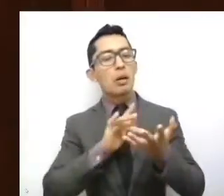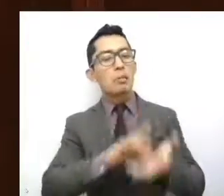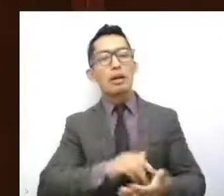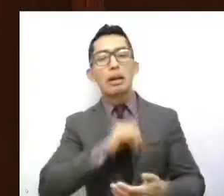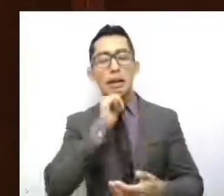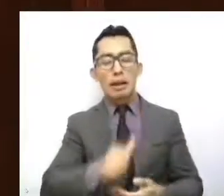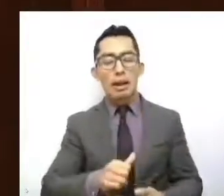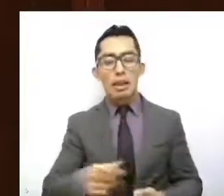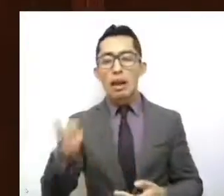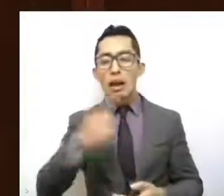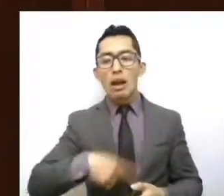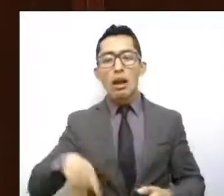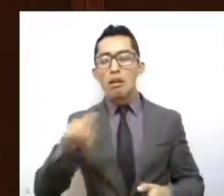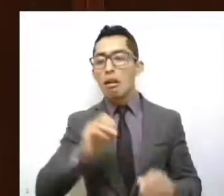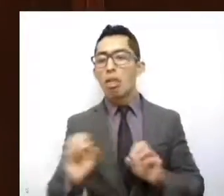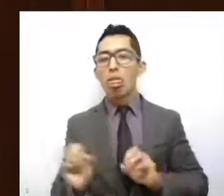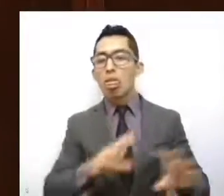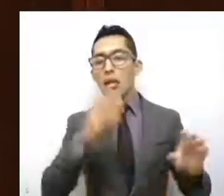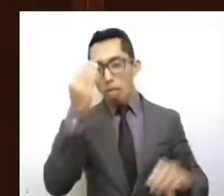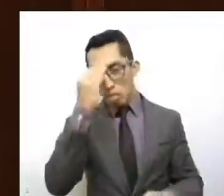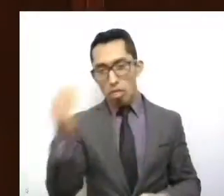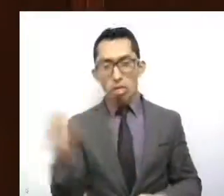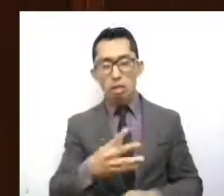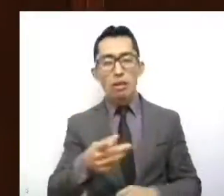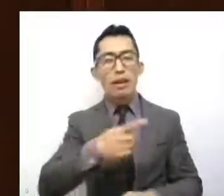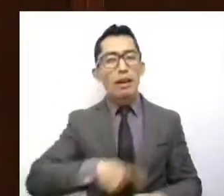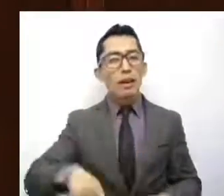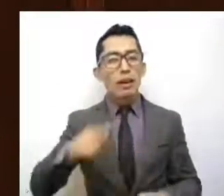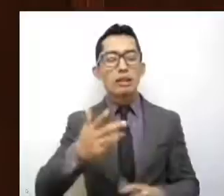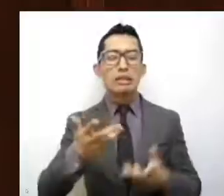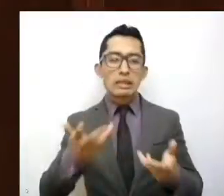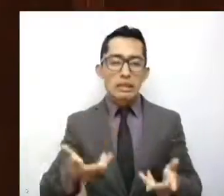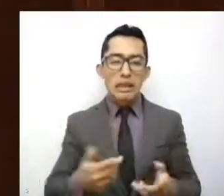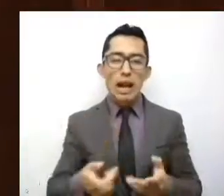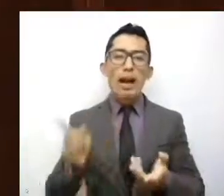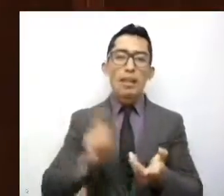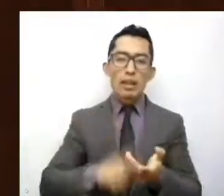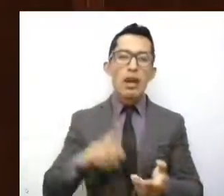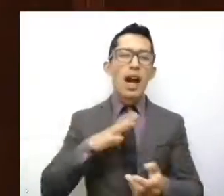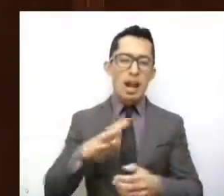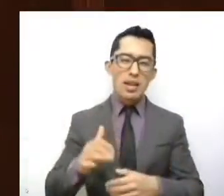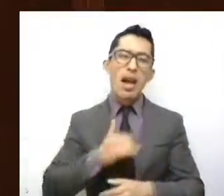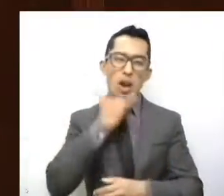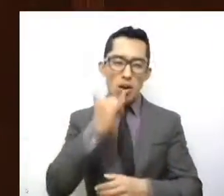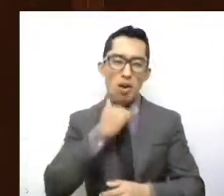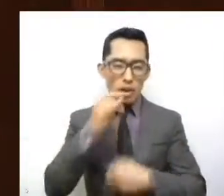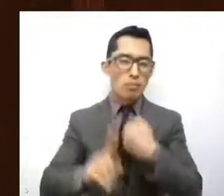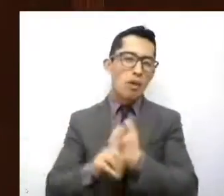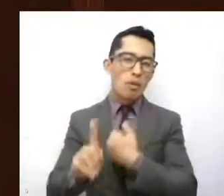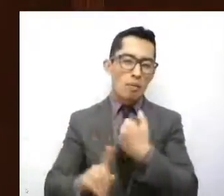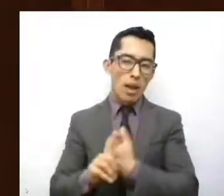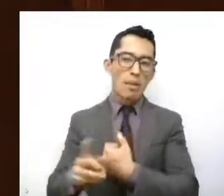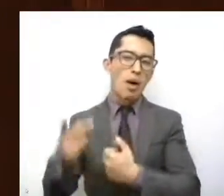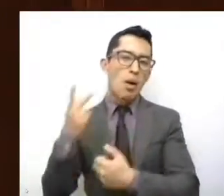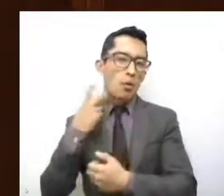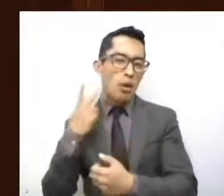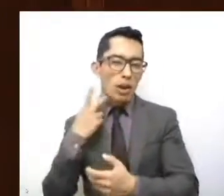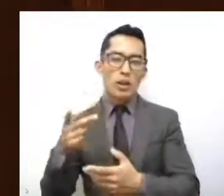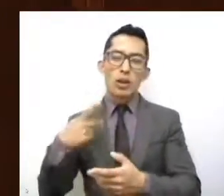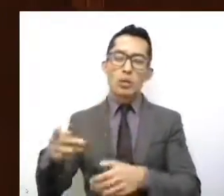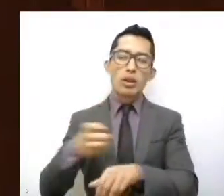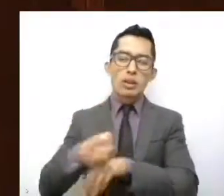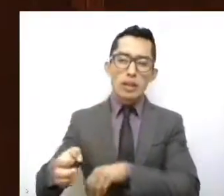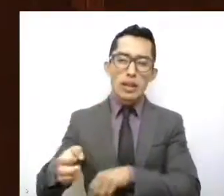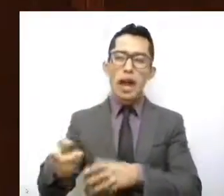olvido y son el resultado de las fallas estructurales que tienen relación con la política local e